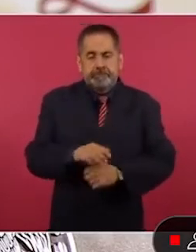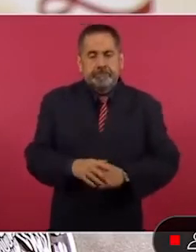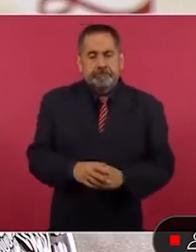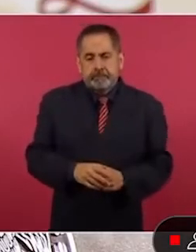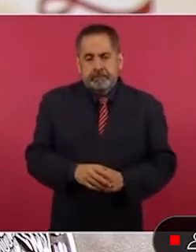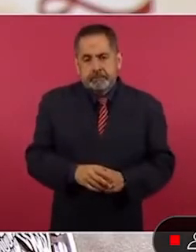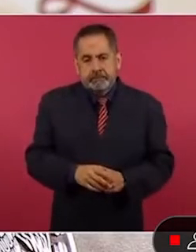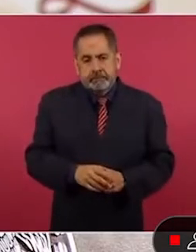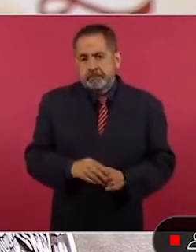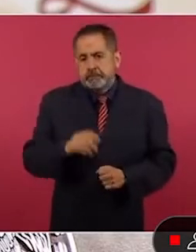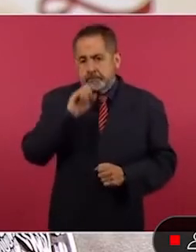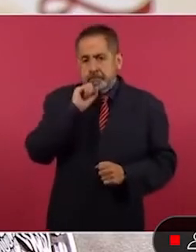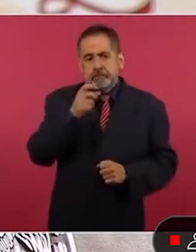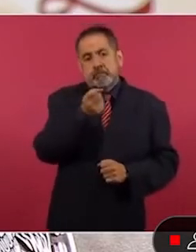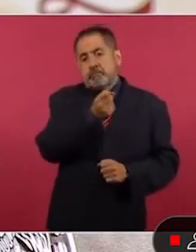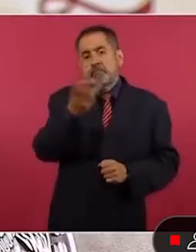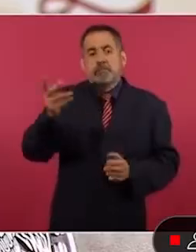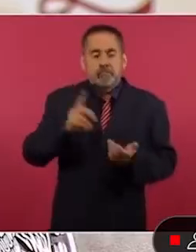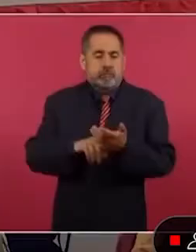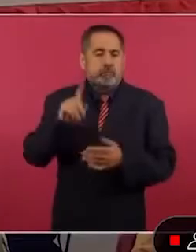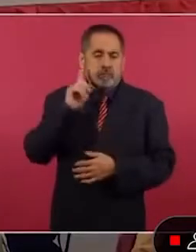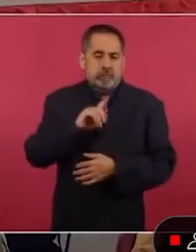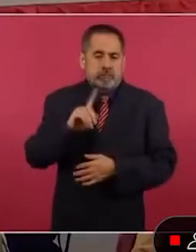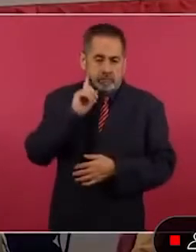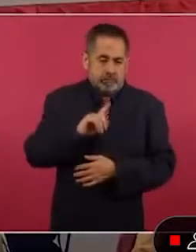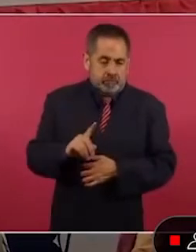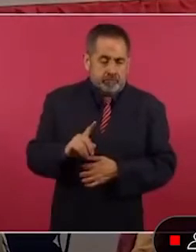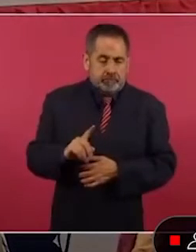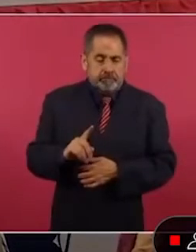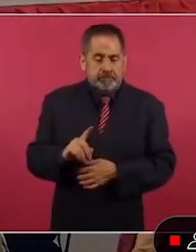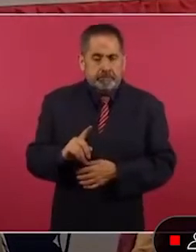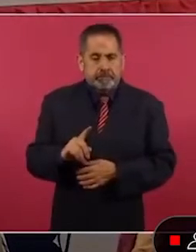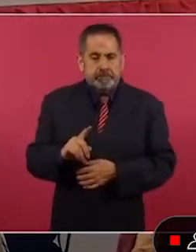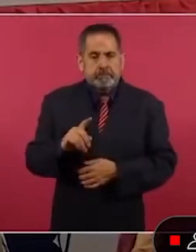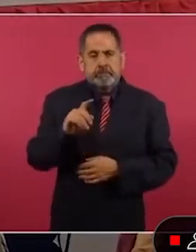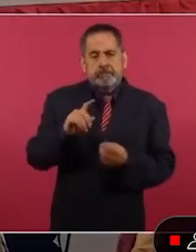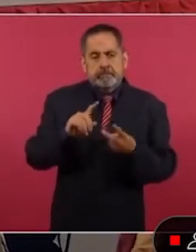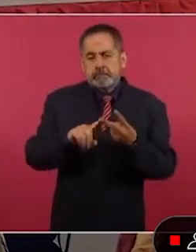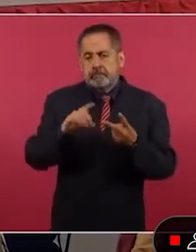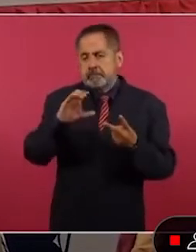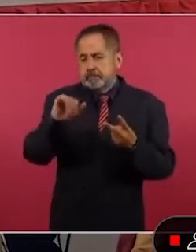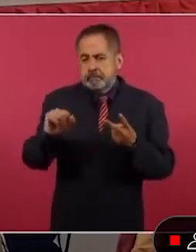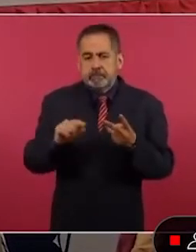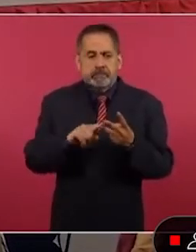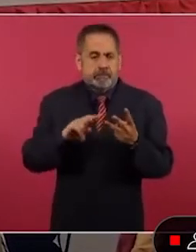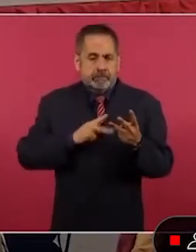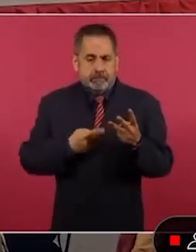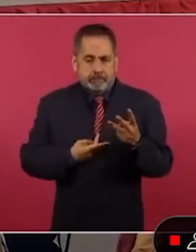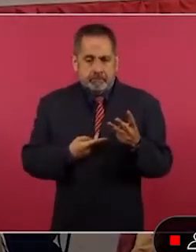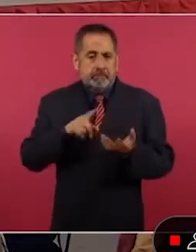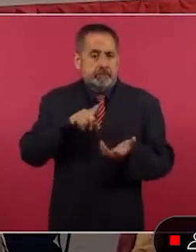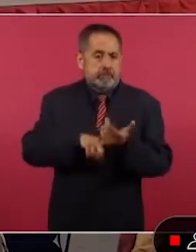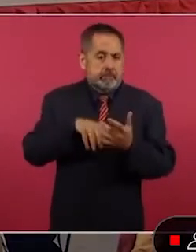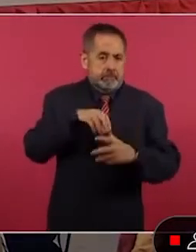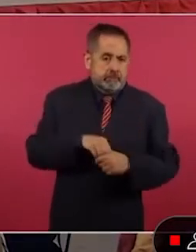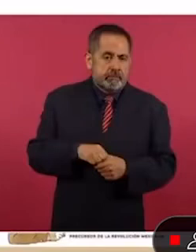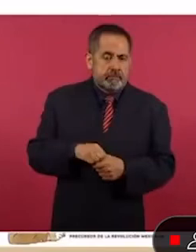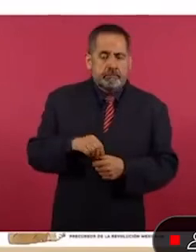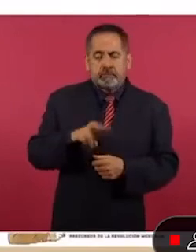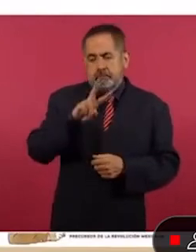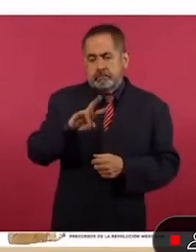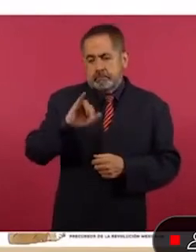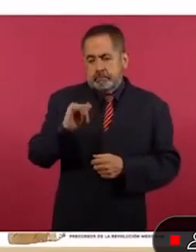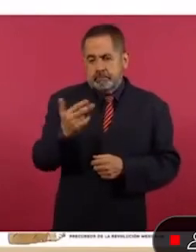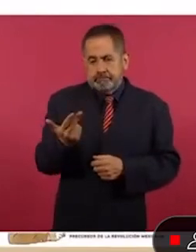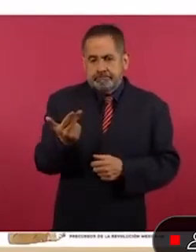que viven con VIH, tanto cis como trans, y también deben ser vacunadas porque el riesgo de lesiones